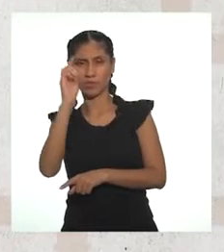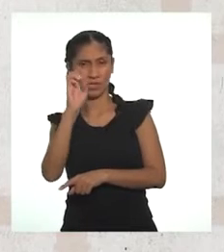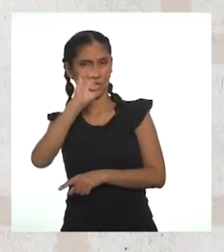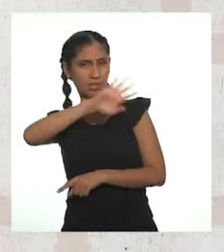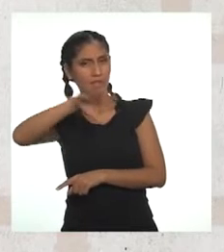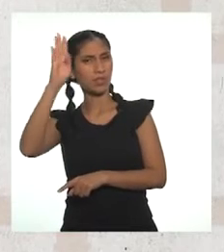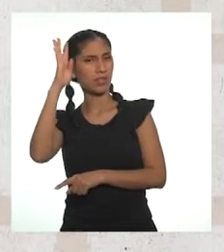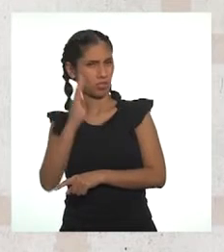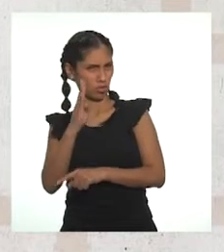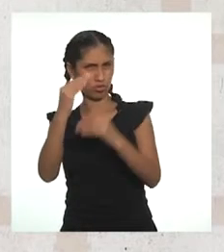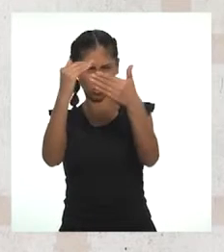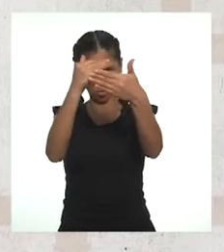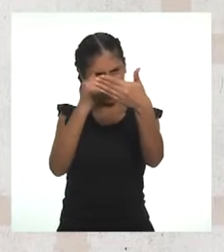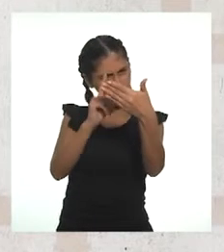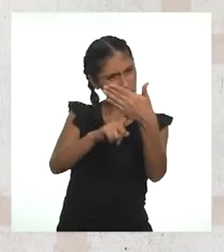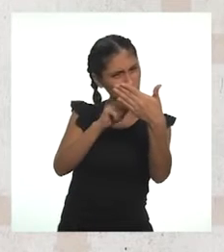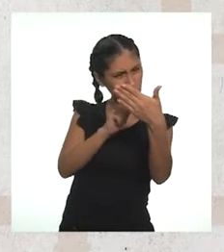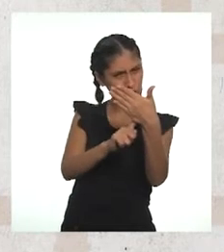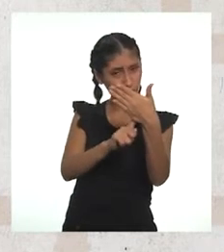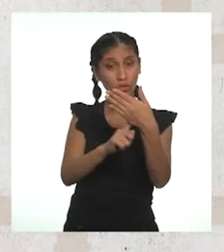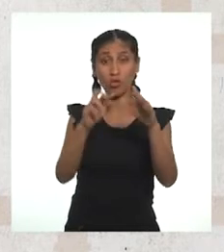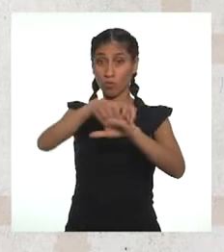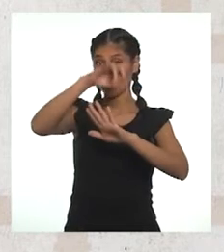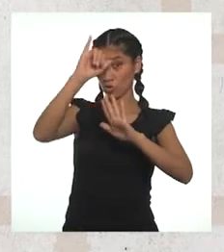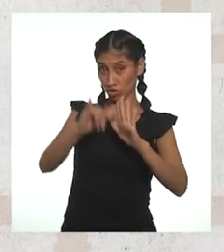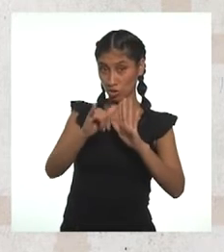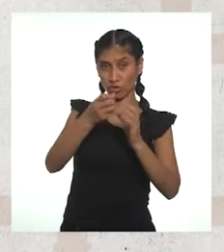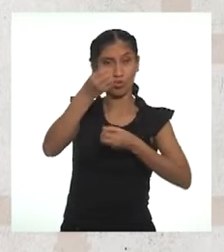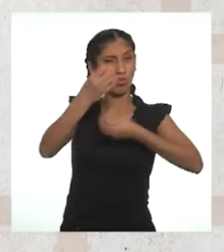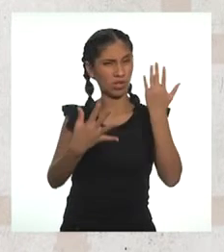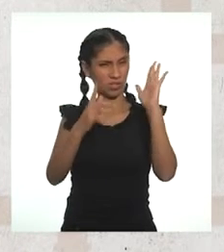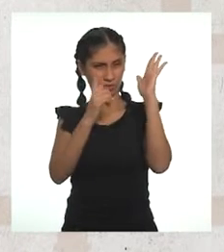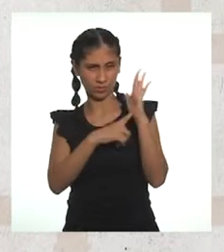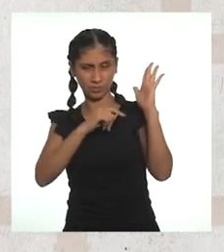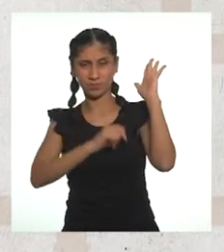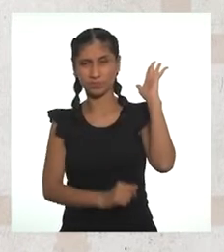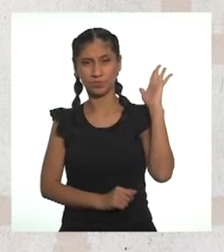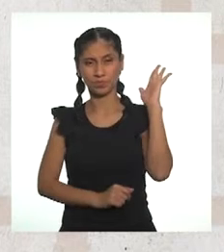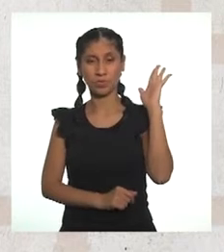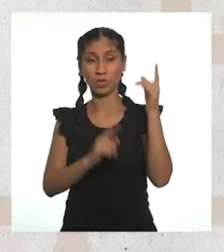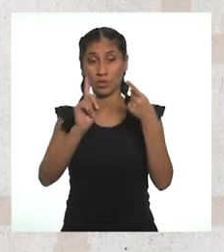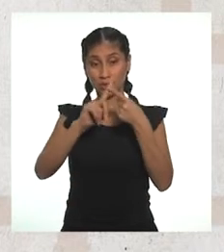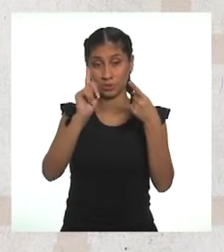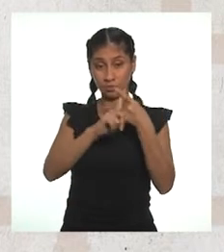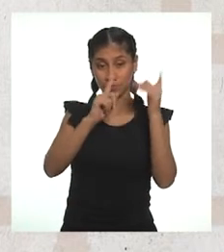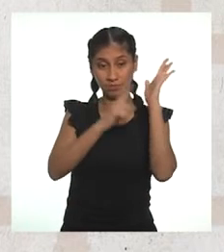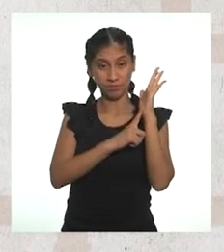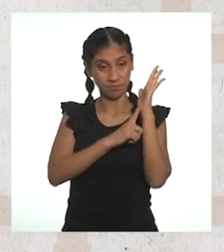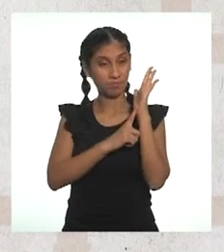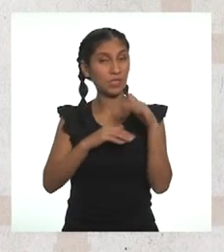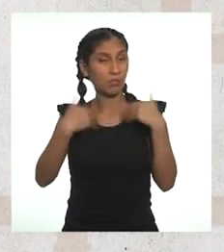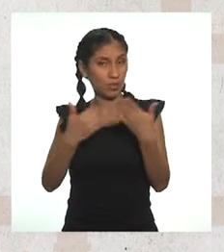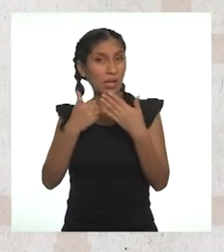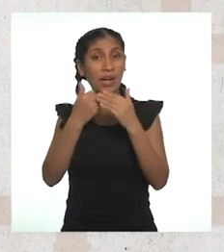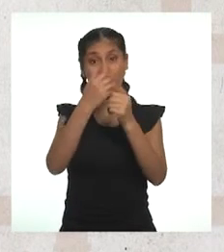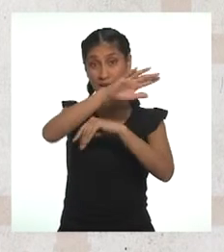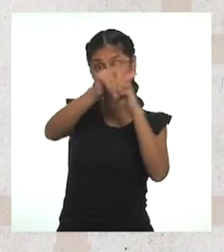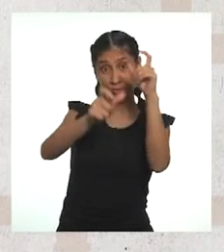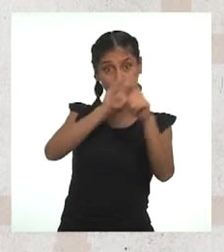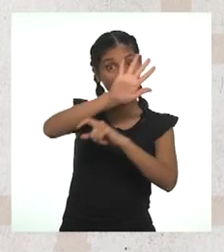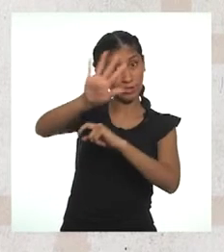proyectos de las asociaciones público-privadas son los siguientes. Uno, el